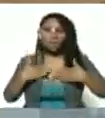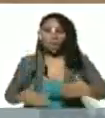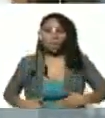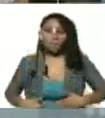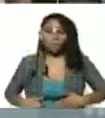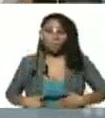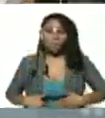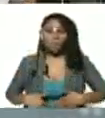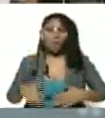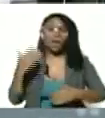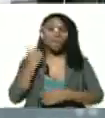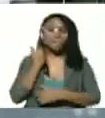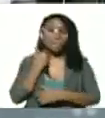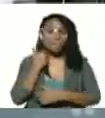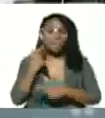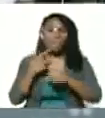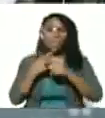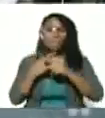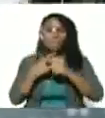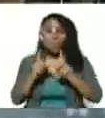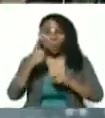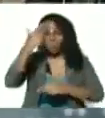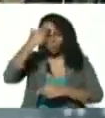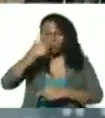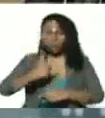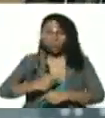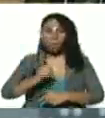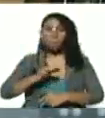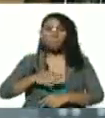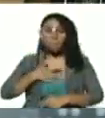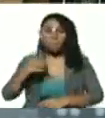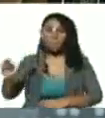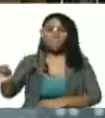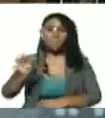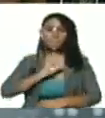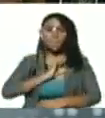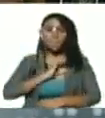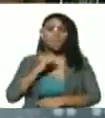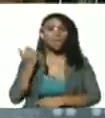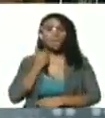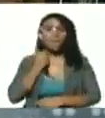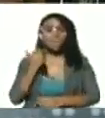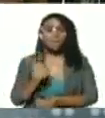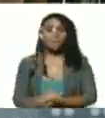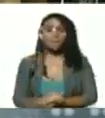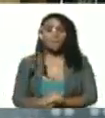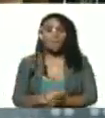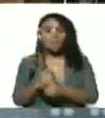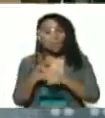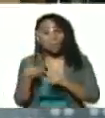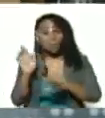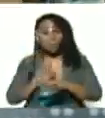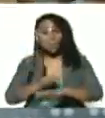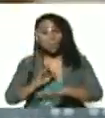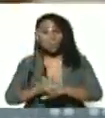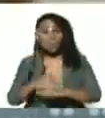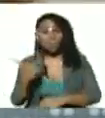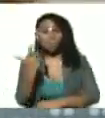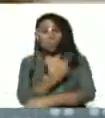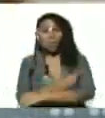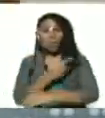enfermedad pero la persona se puede contagiar de la enfermedad lo que pasa es que las vacunas